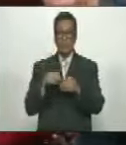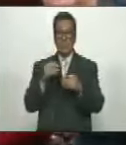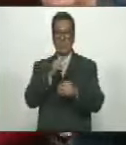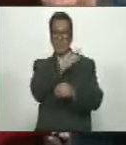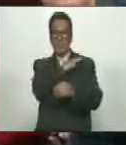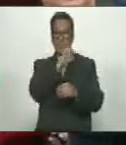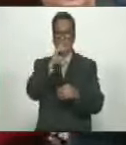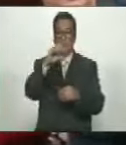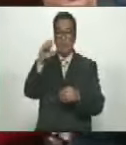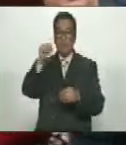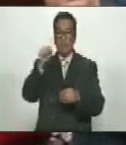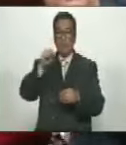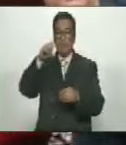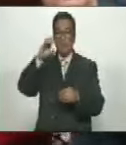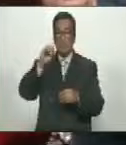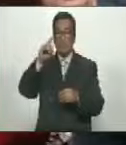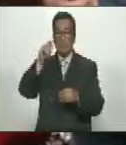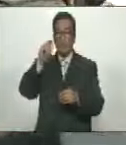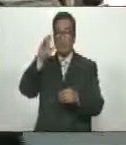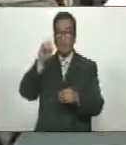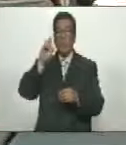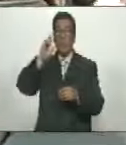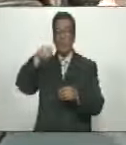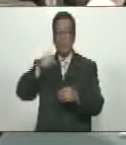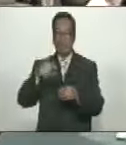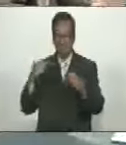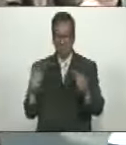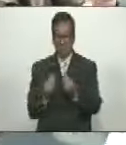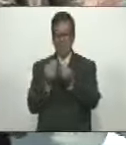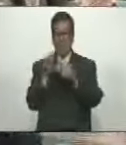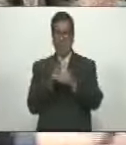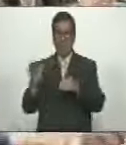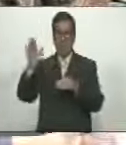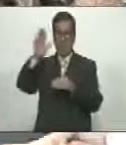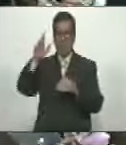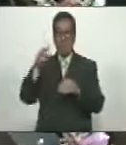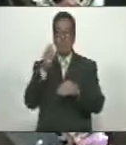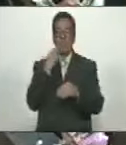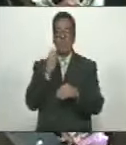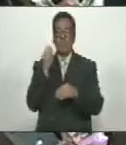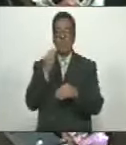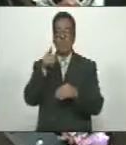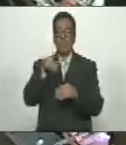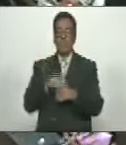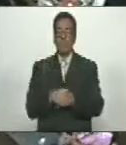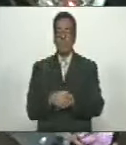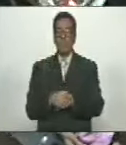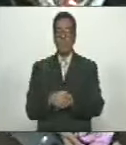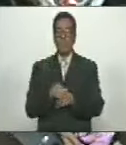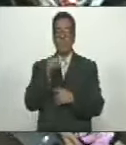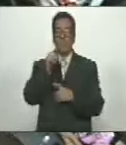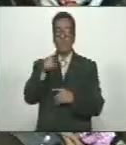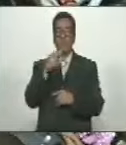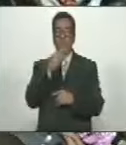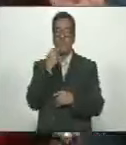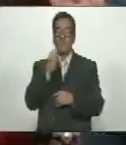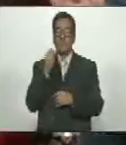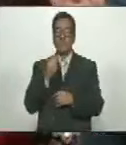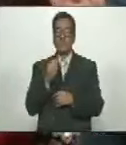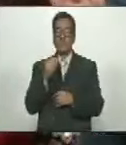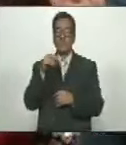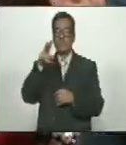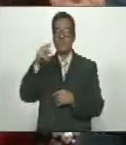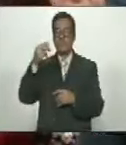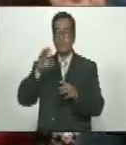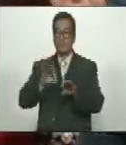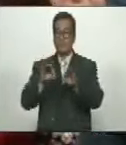comandante Sotorroja, quien también estuvo en nuestras montañas, esa juventud que no